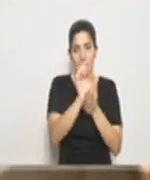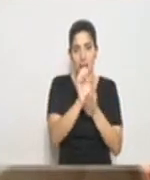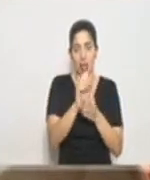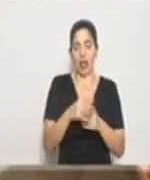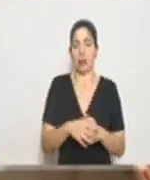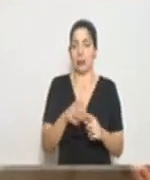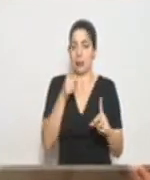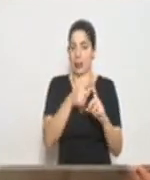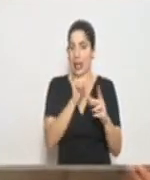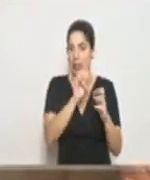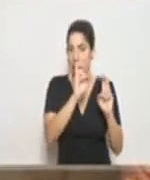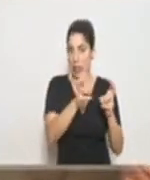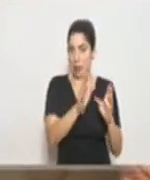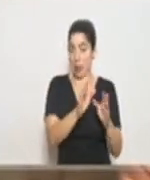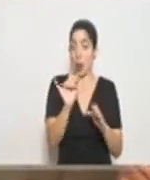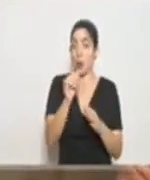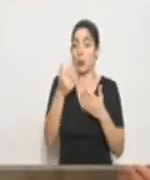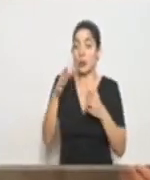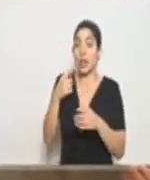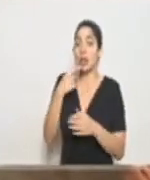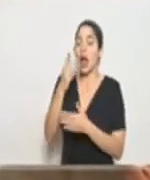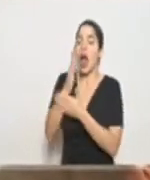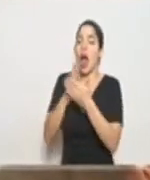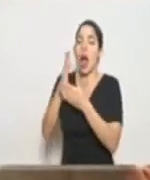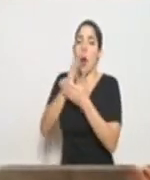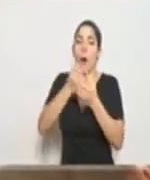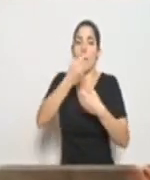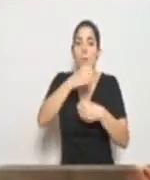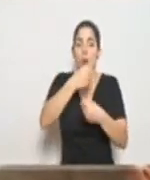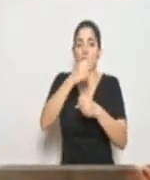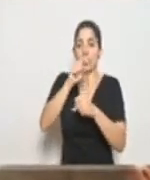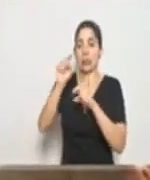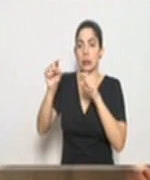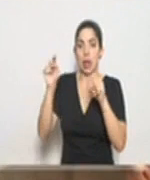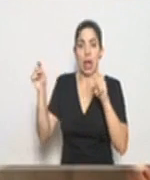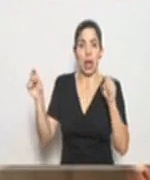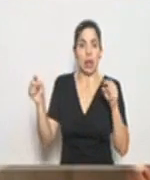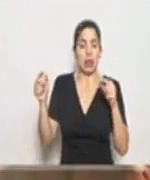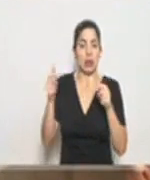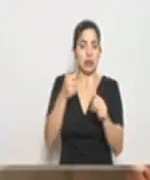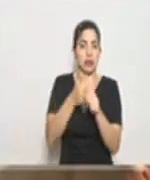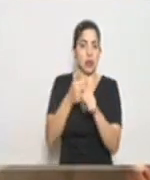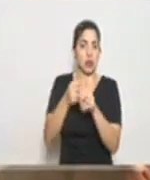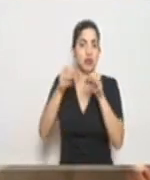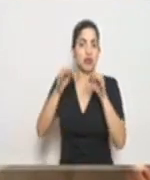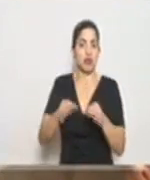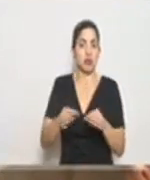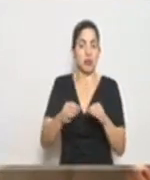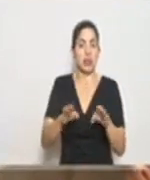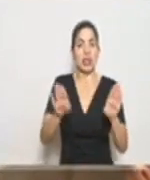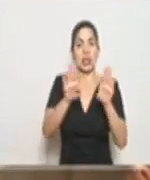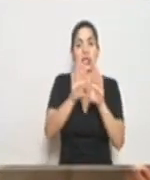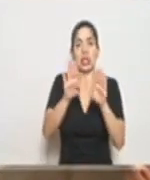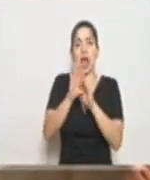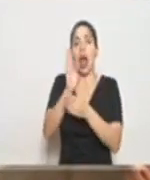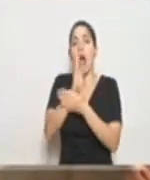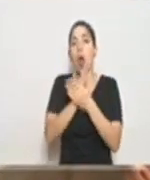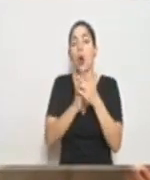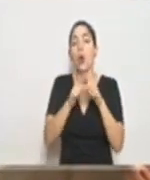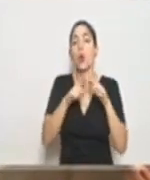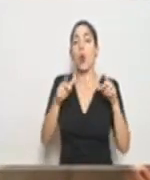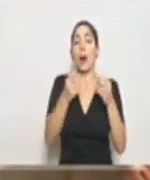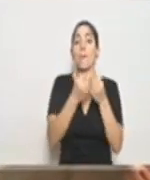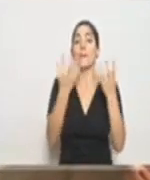o esa línea y también como ya se dijo algunas municipalidades han tomado la disposición de cerrar algunos lugares de acceso público